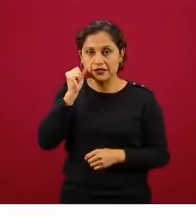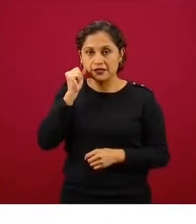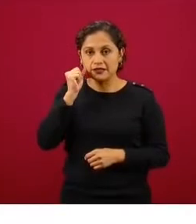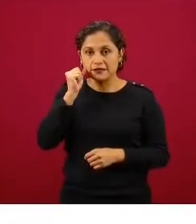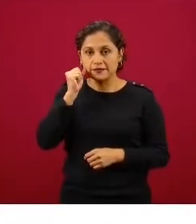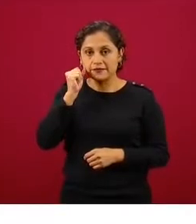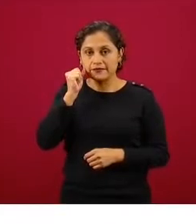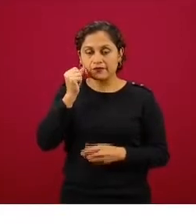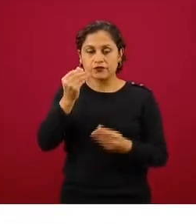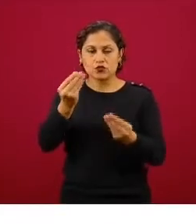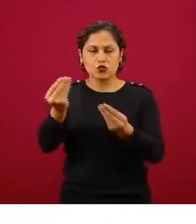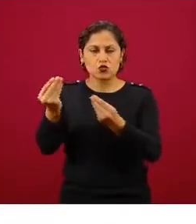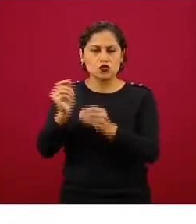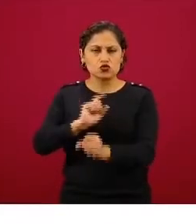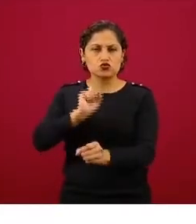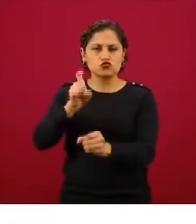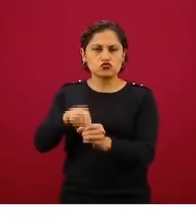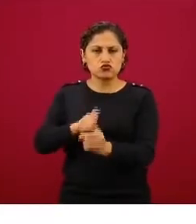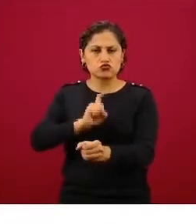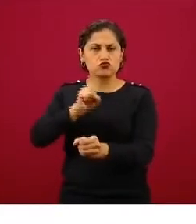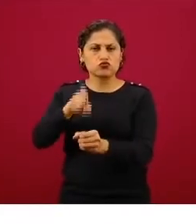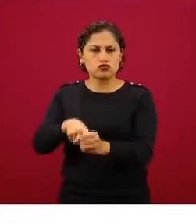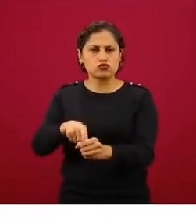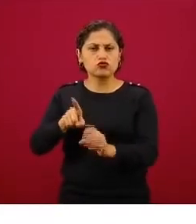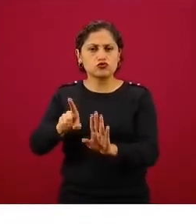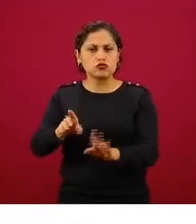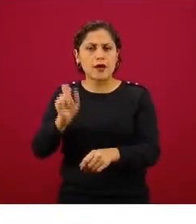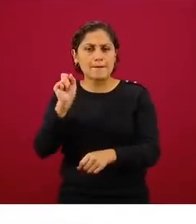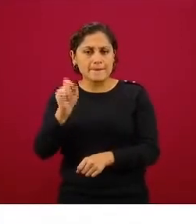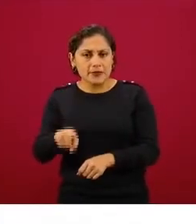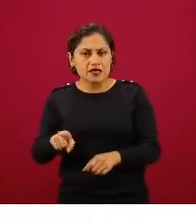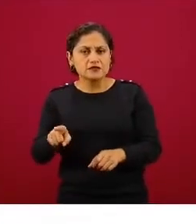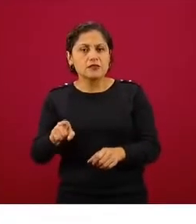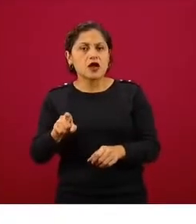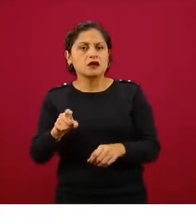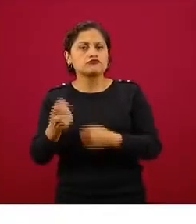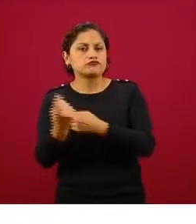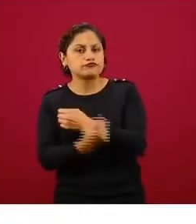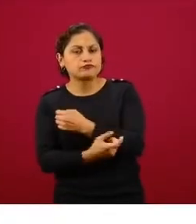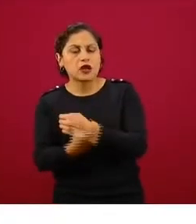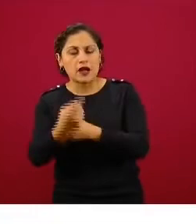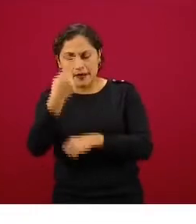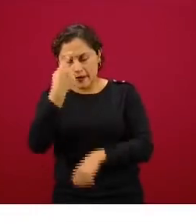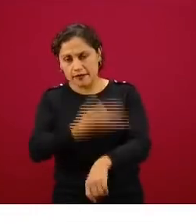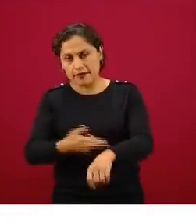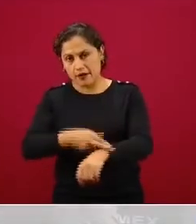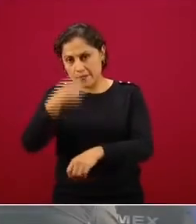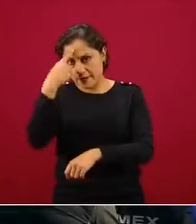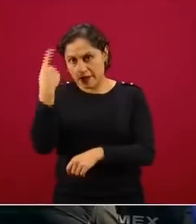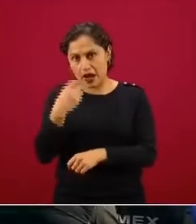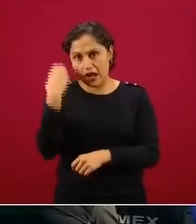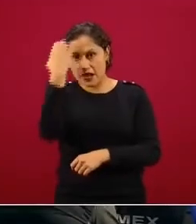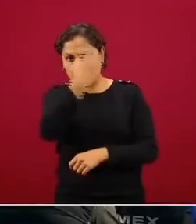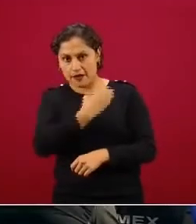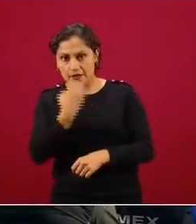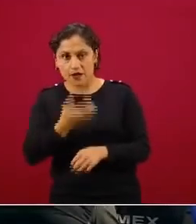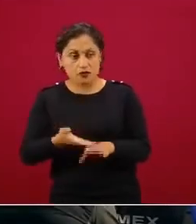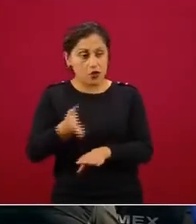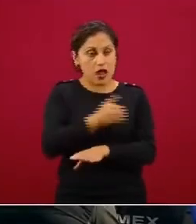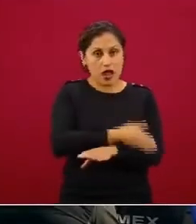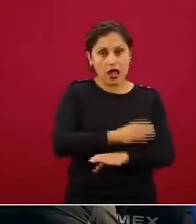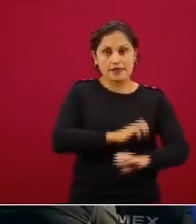con el mayor número de registros y de autovalidaciones, porque ahí entraron muchos de los esenciales originales.